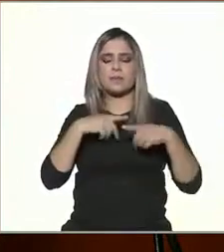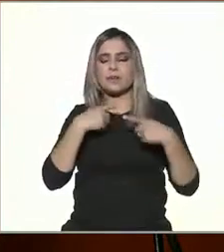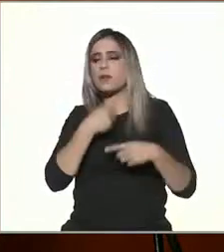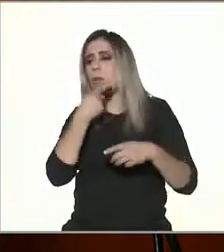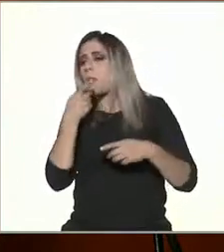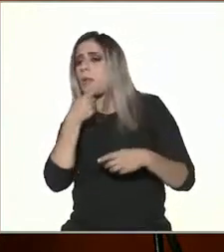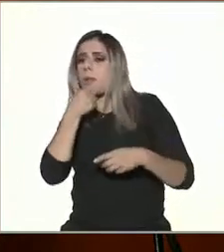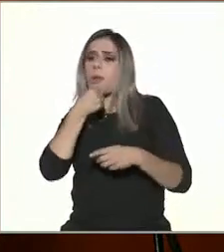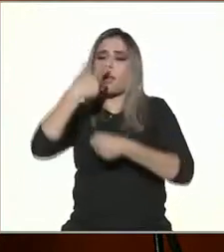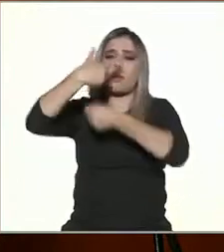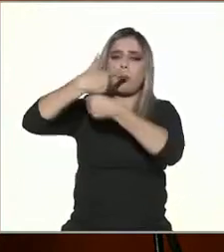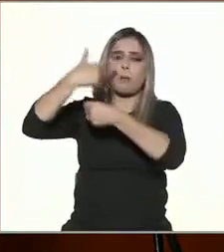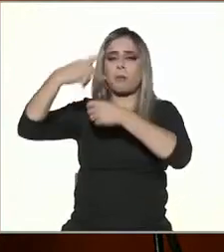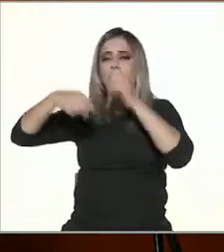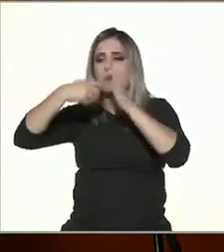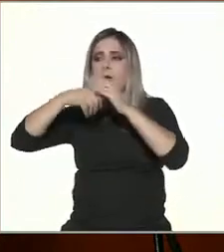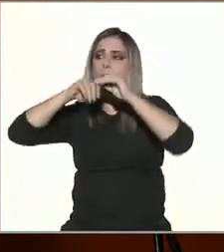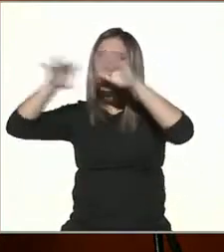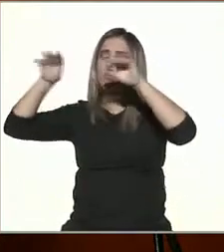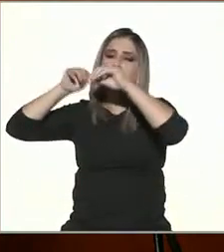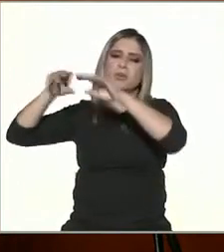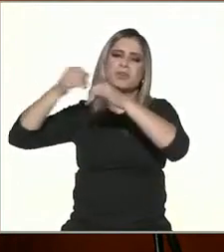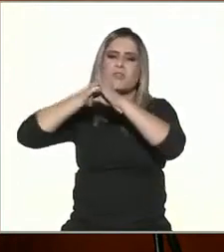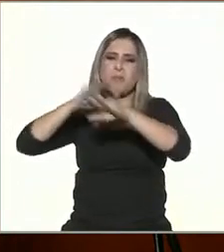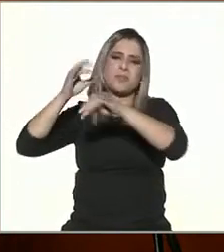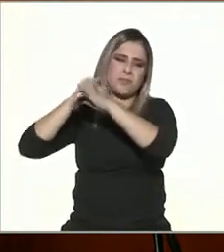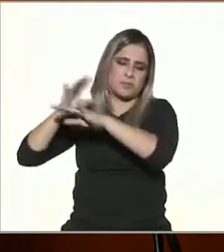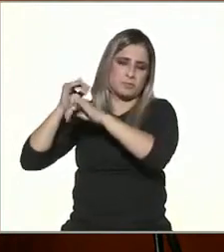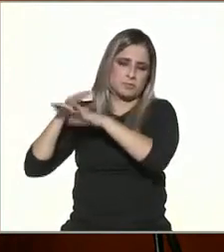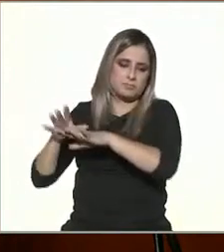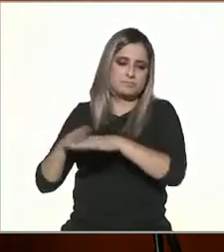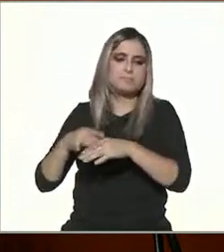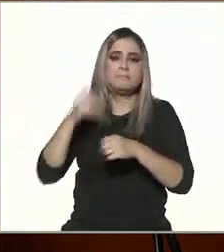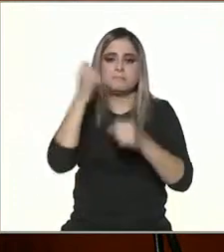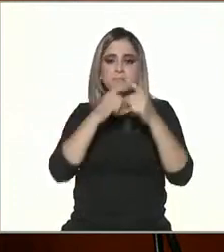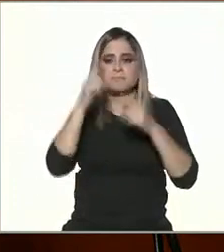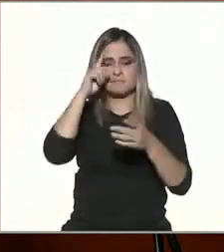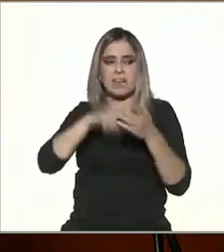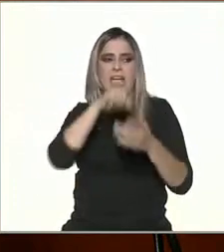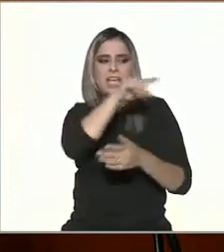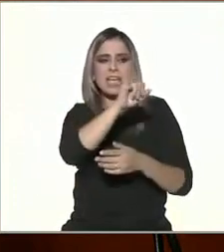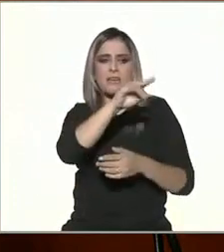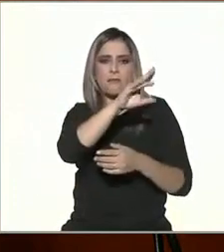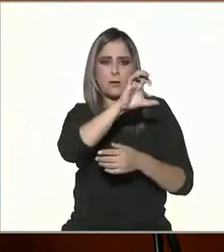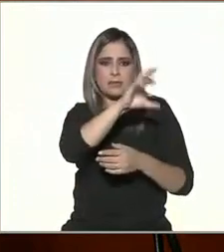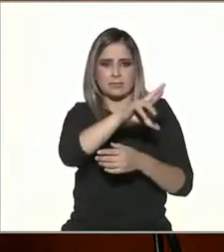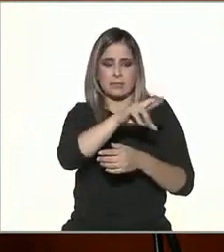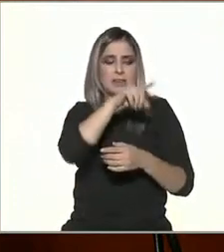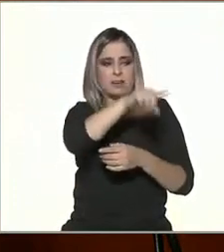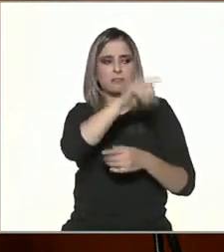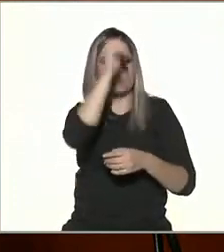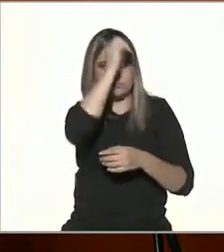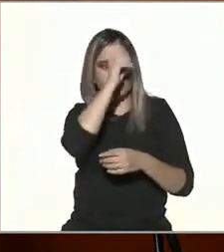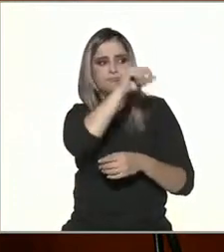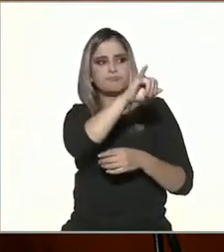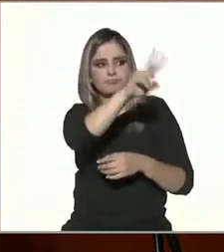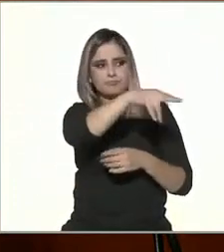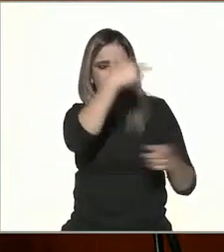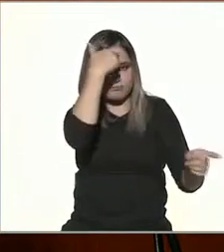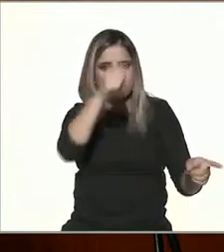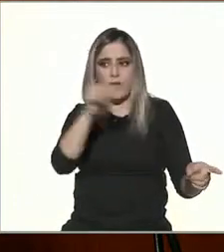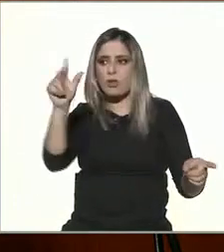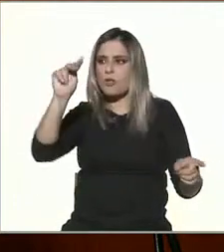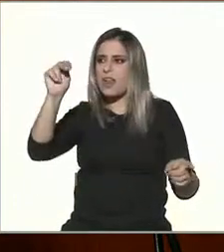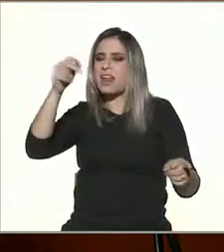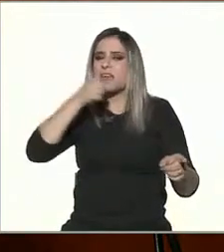que está generando. Hay datos en los cuales dicen que le crees más un influencer a un líder de opinión digital que a un medio de comunicación